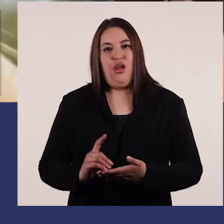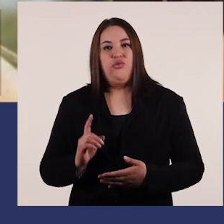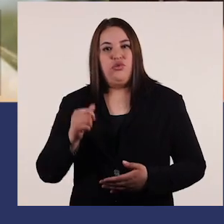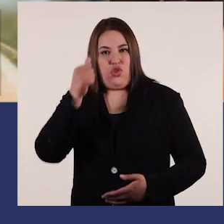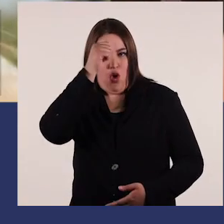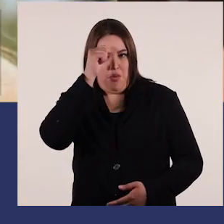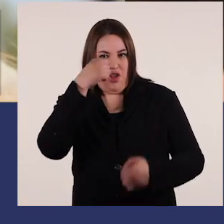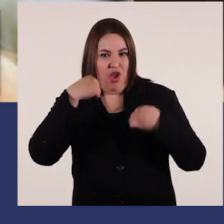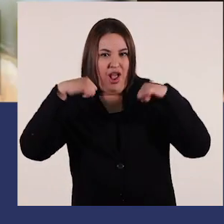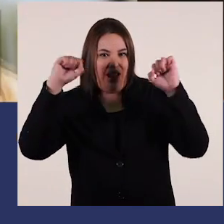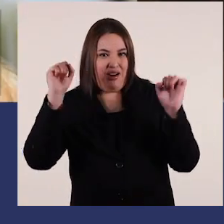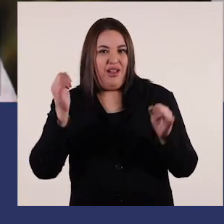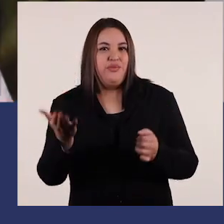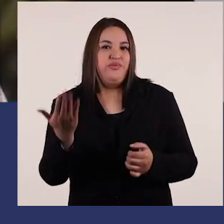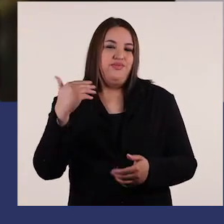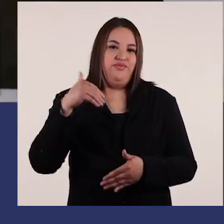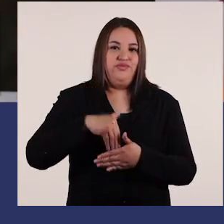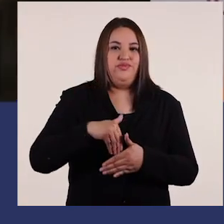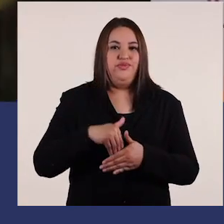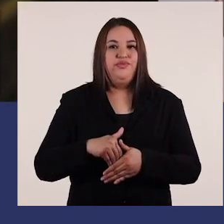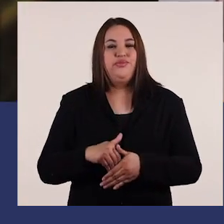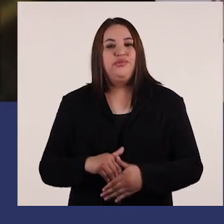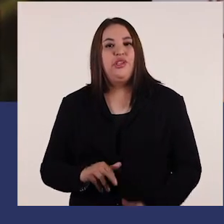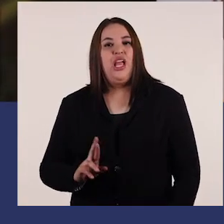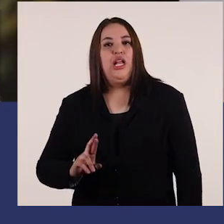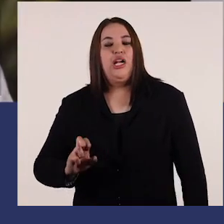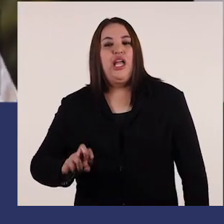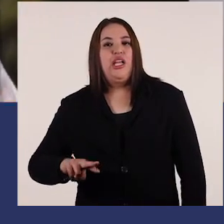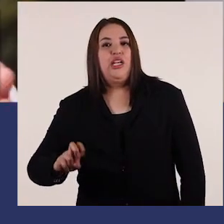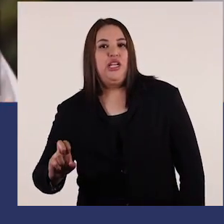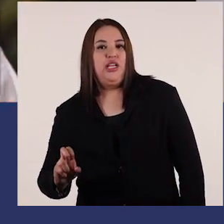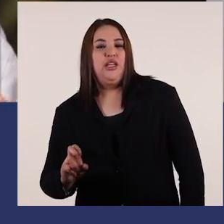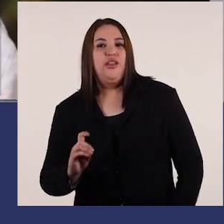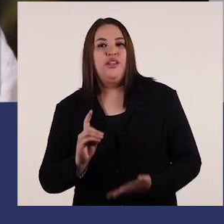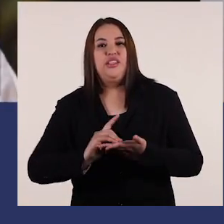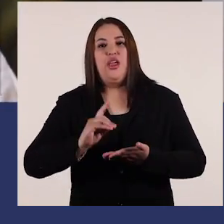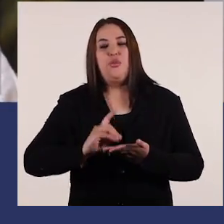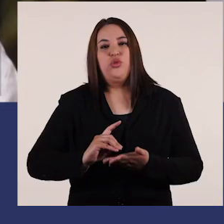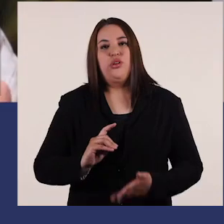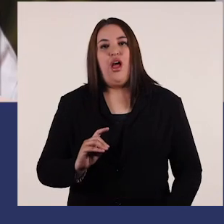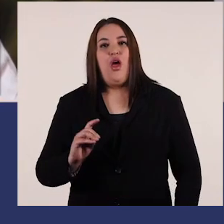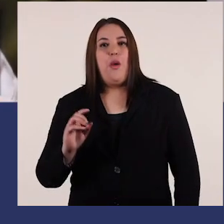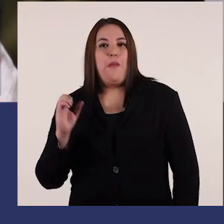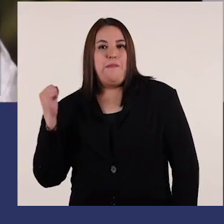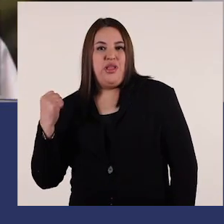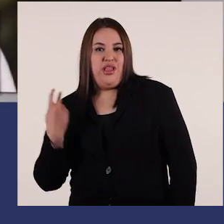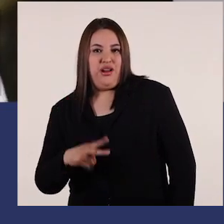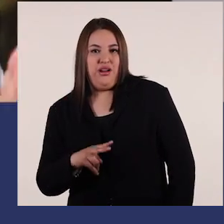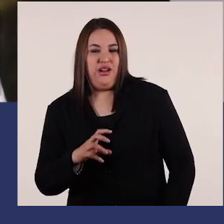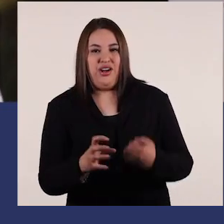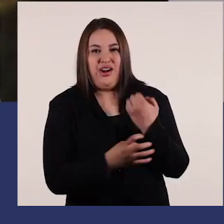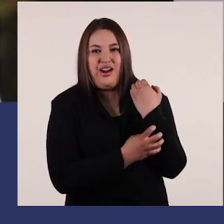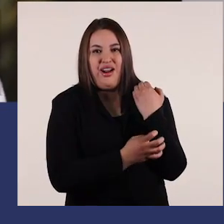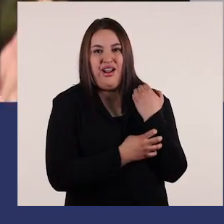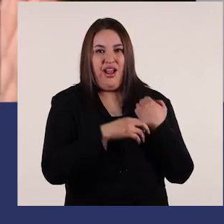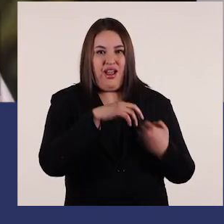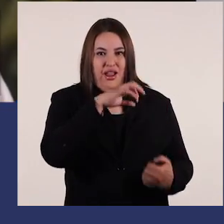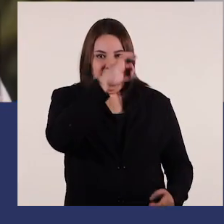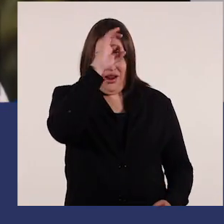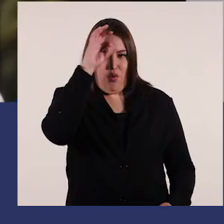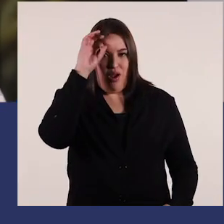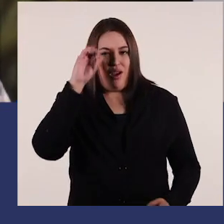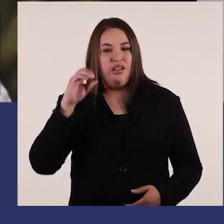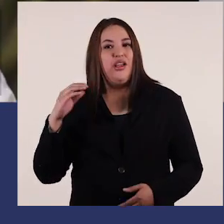¡vamos que ganamos! Te invito a votar. Hola, soy René Manuel García, el diputado de Piñera en la región de la Araucanía. Vota por